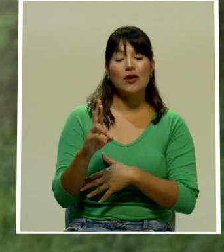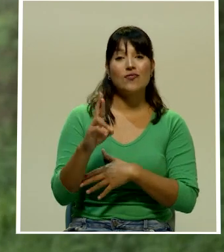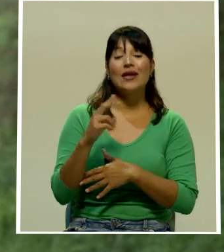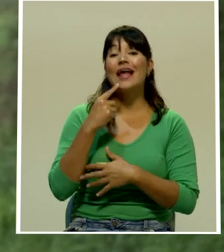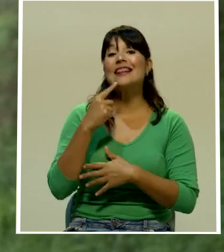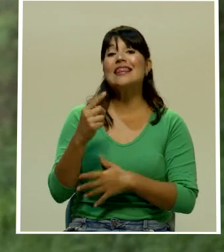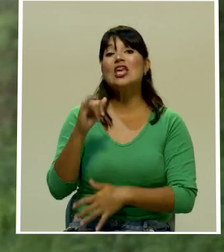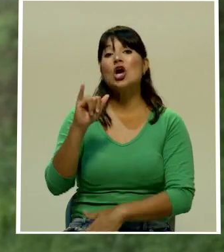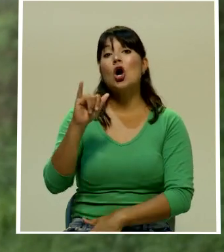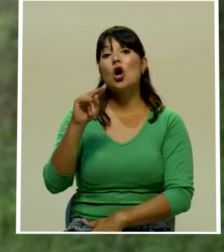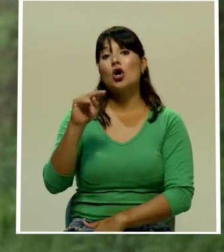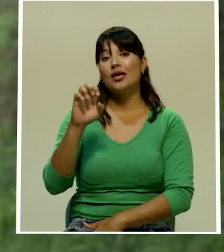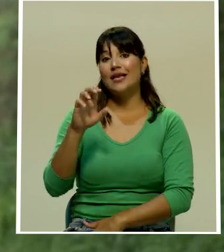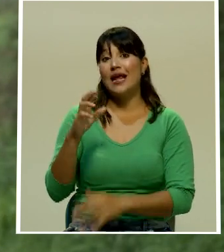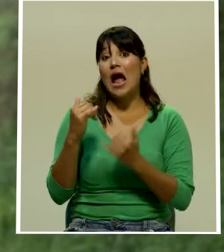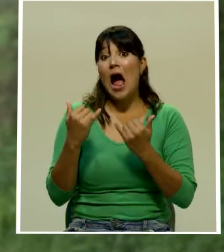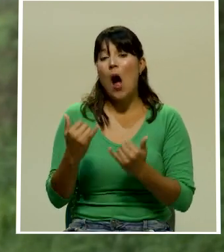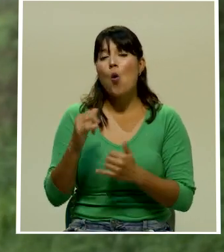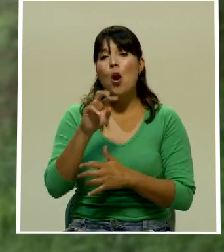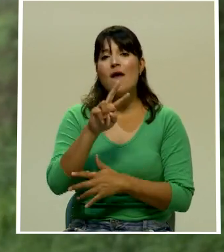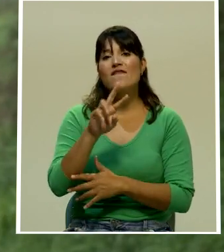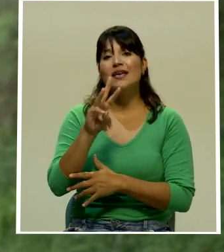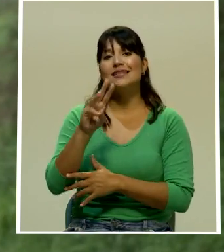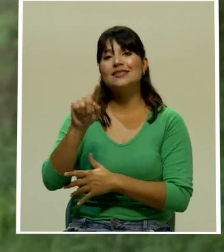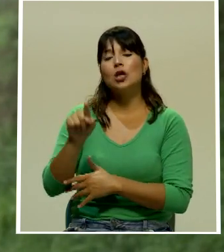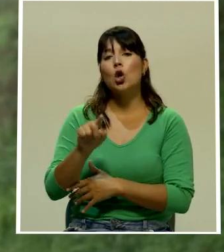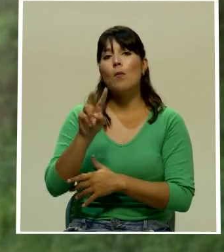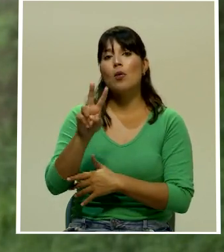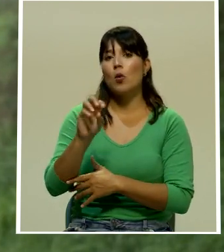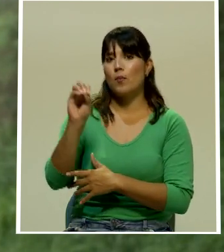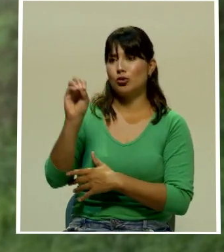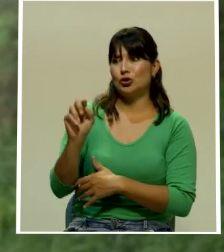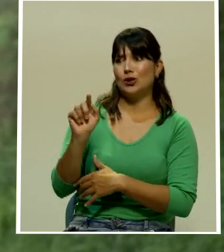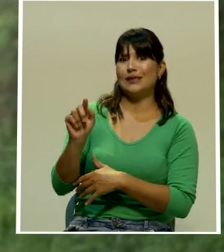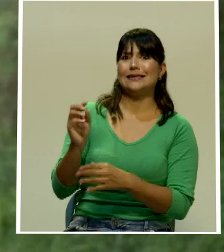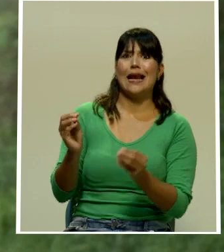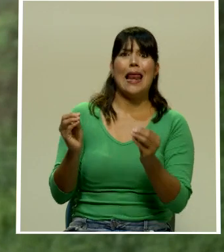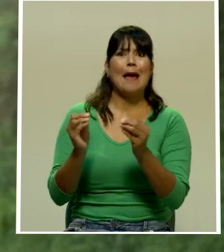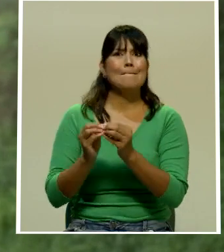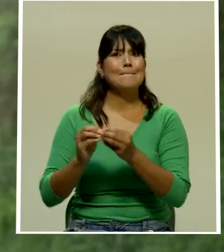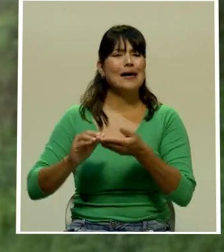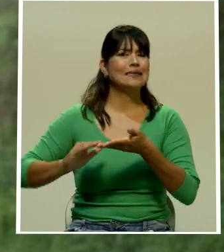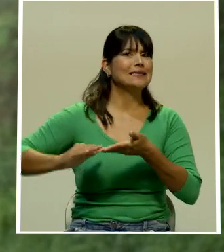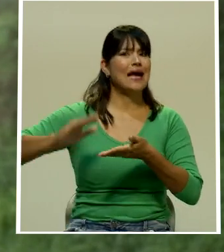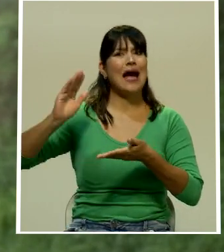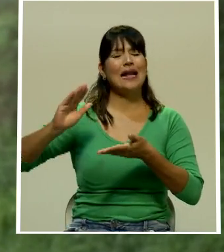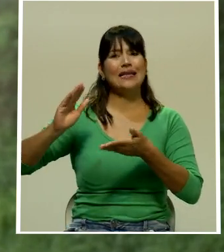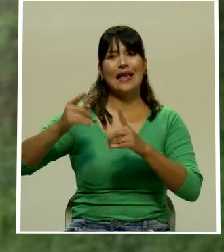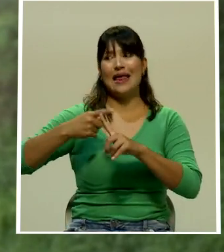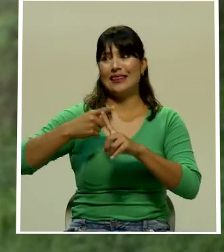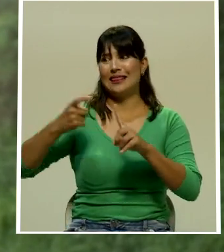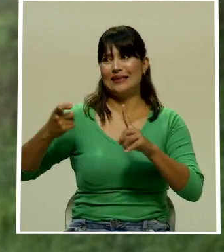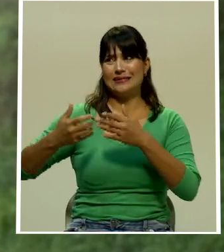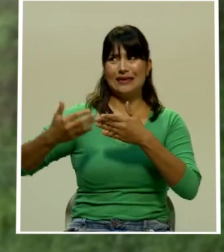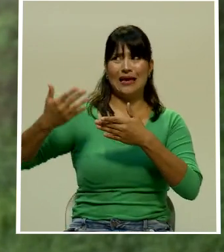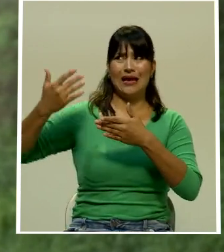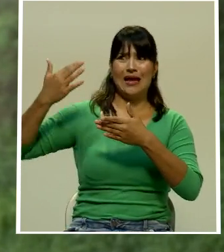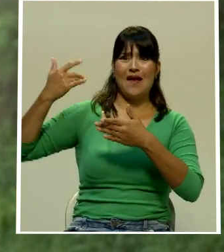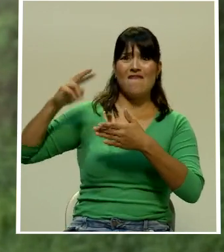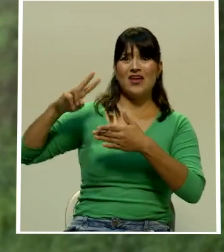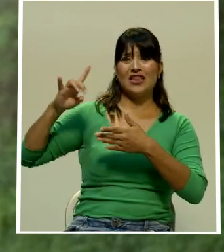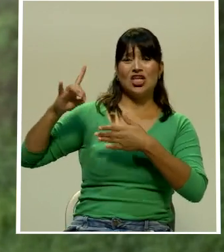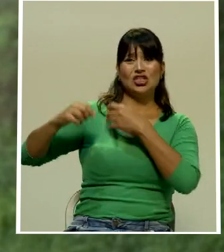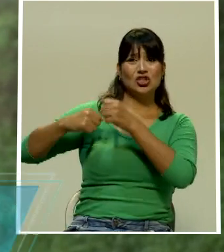INEC, al 26,2%, la cifra más alta desde los últimos 28 años. Es decir,